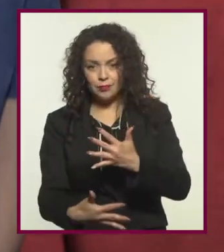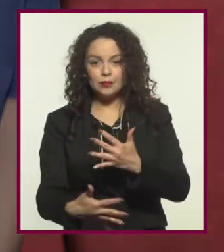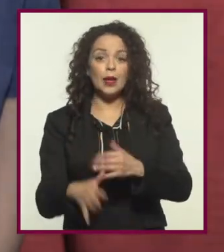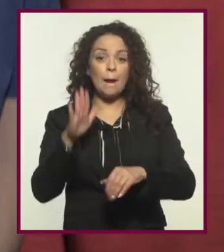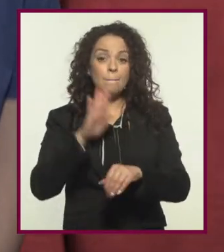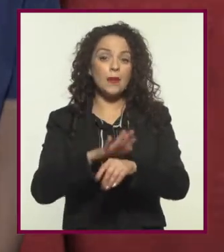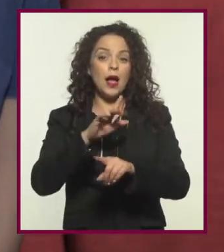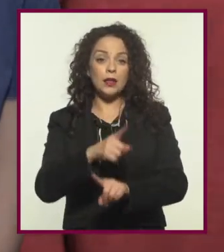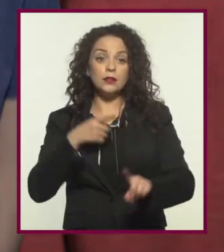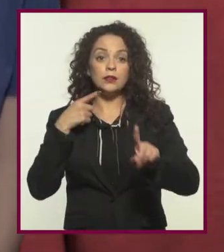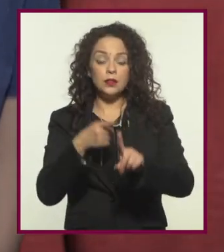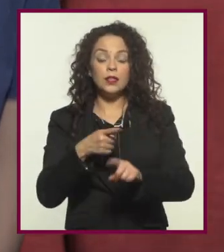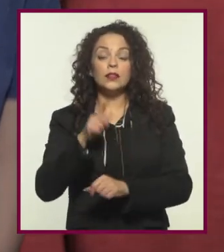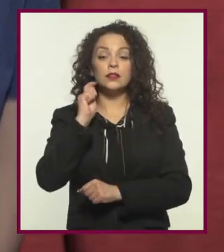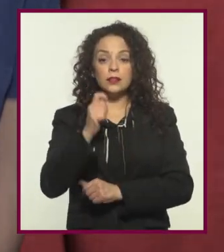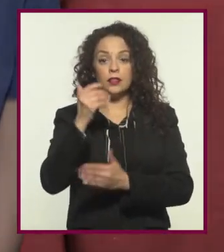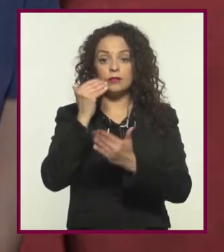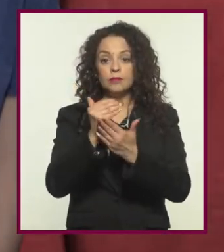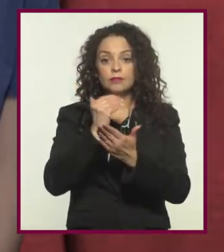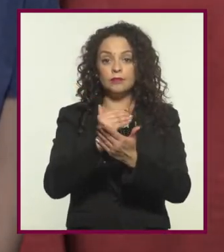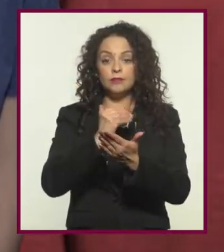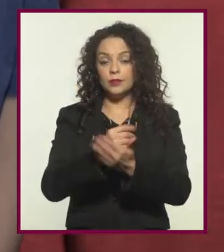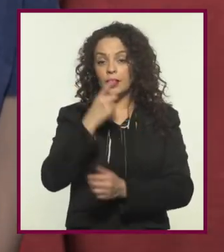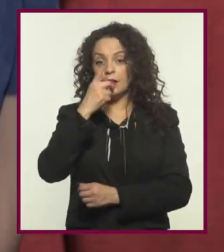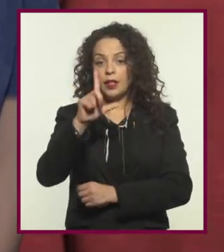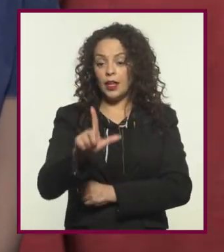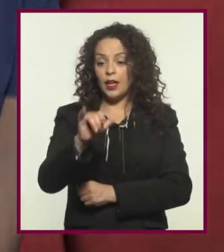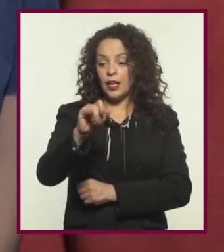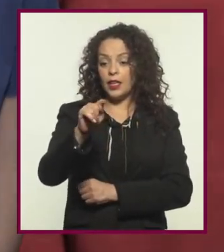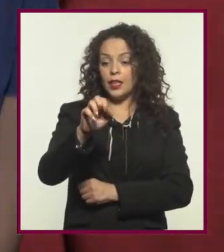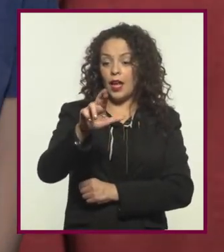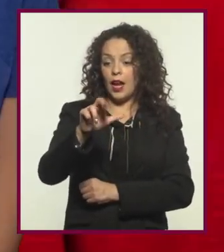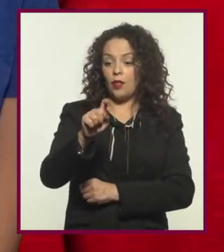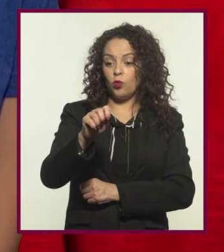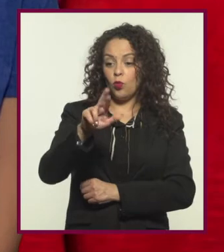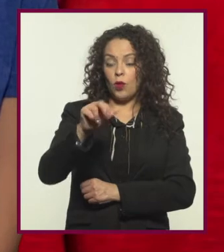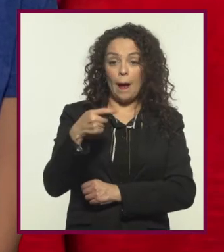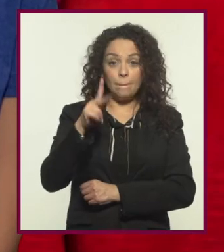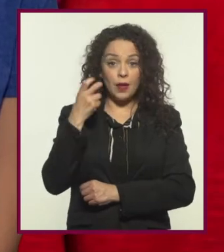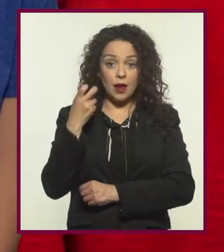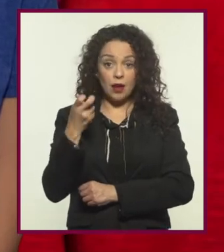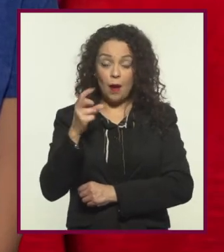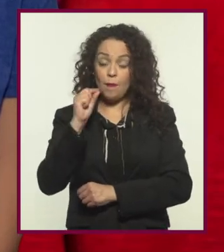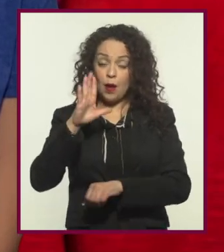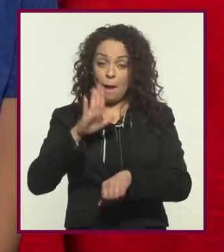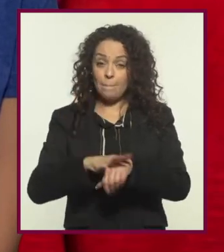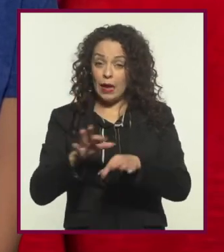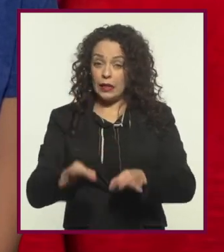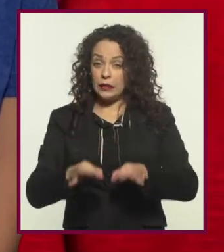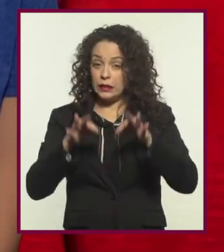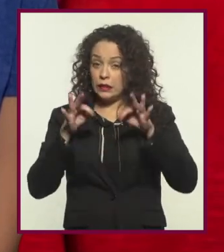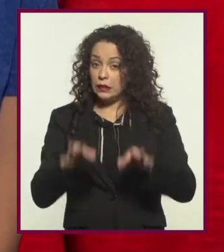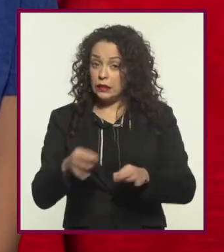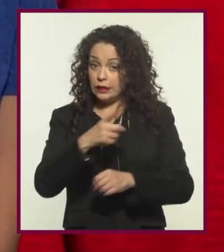muchísimos y por lo general ha ido siguiendo las líneas que marca la literatura. Aunque la literatura es un poco más estricta para